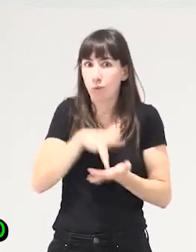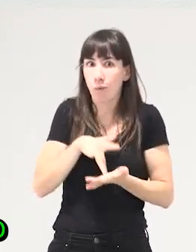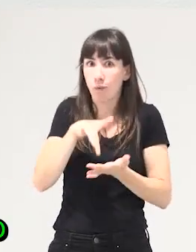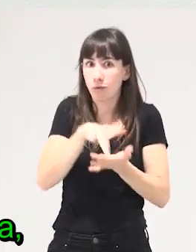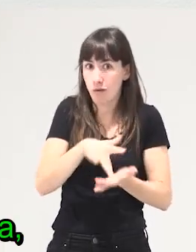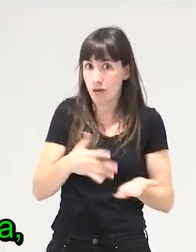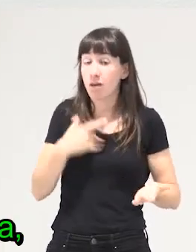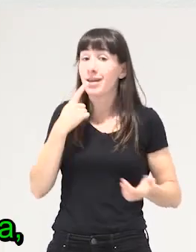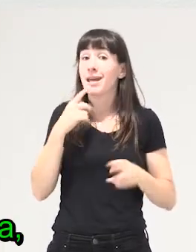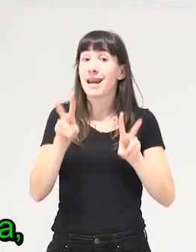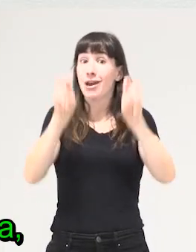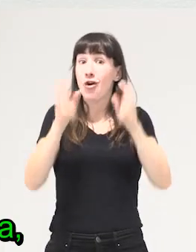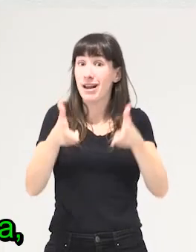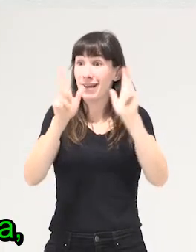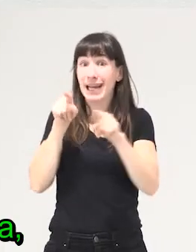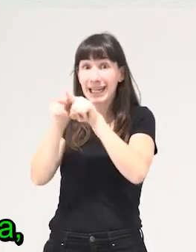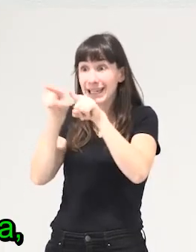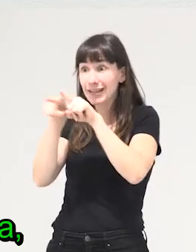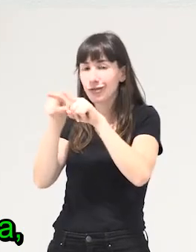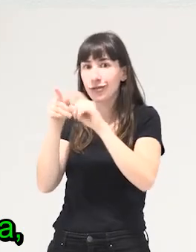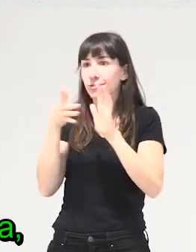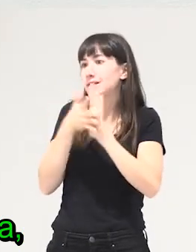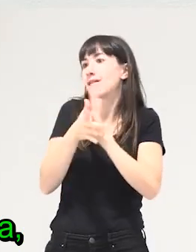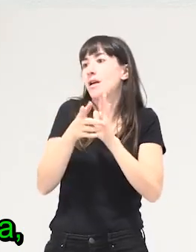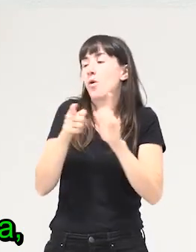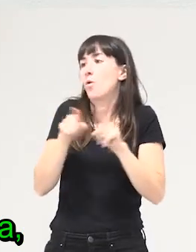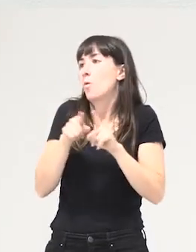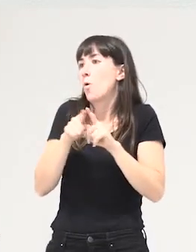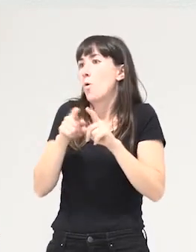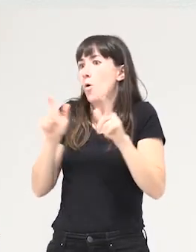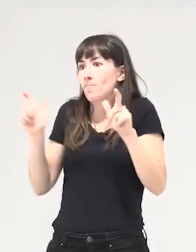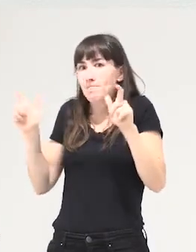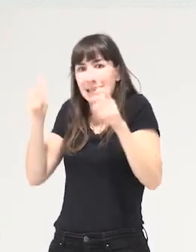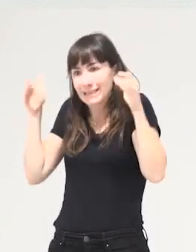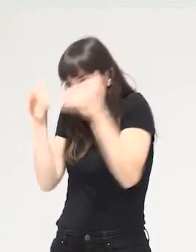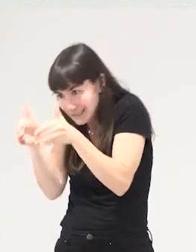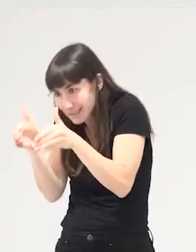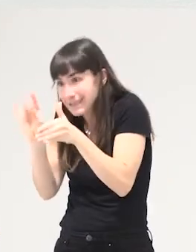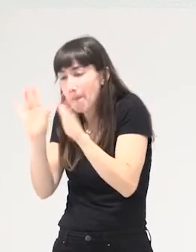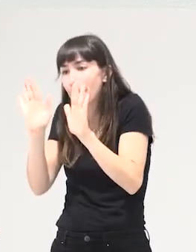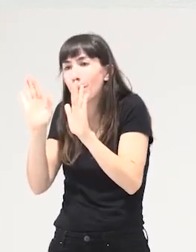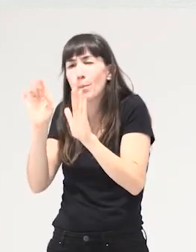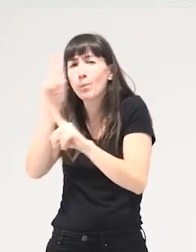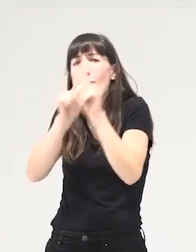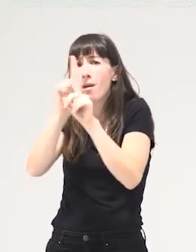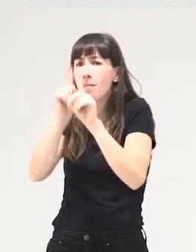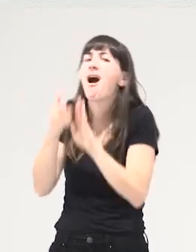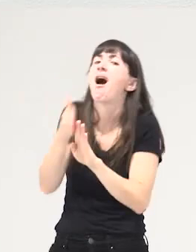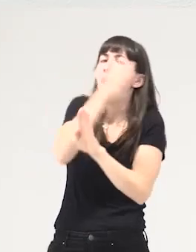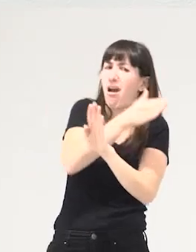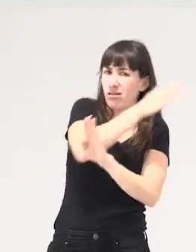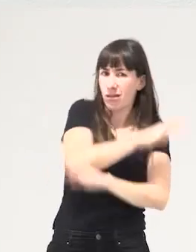neoliberalismo es la crítica a cómo se estrecha el cerco por decirlo de alguna manera pero siendo conscientes de que el problema venía de antes